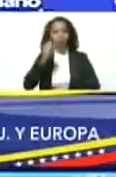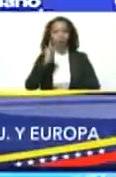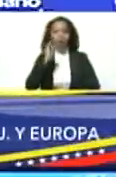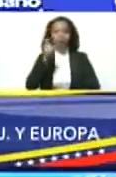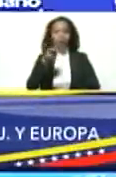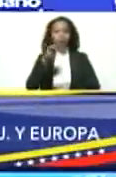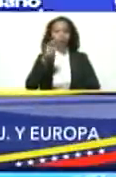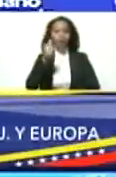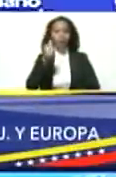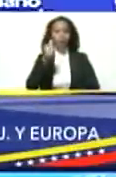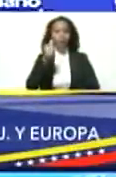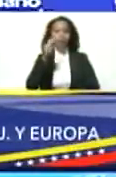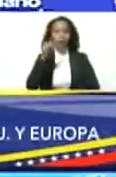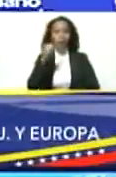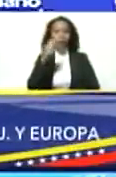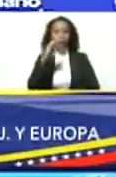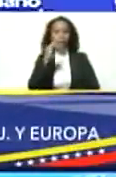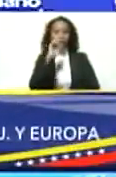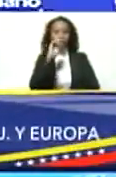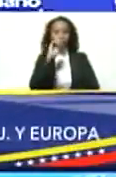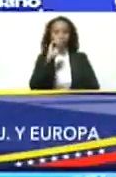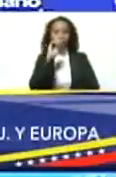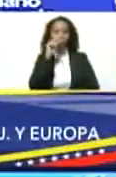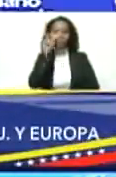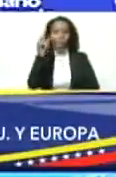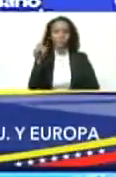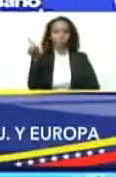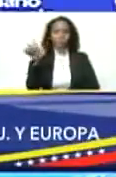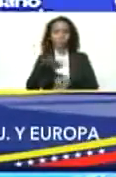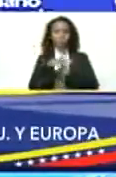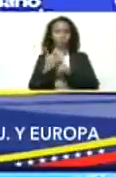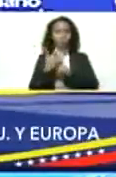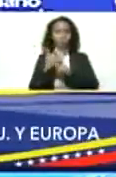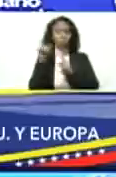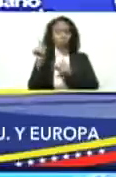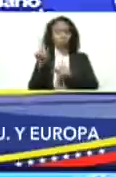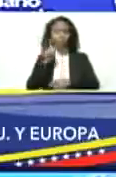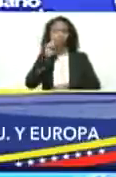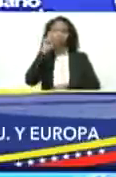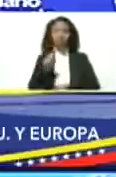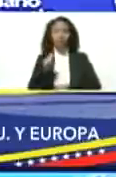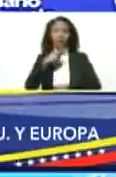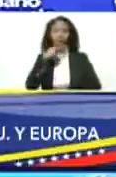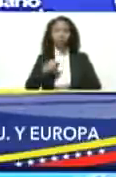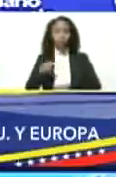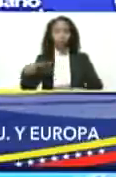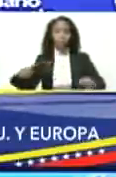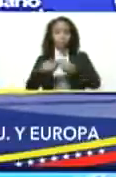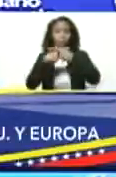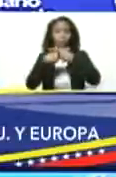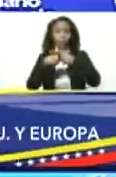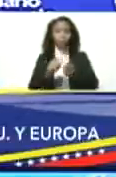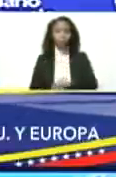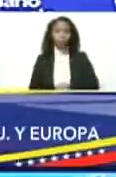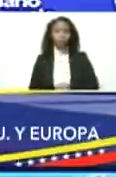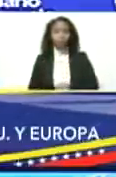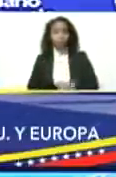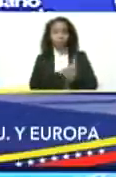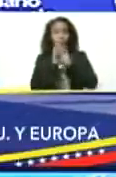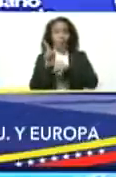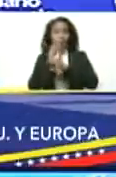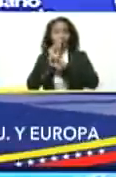con esta situación de Ucrania y de Rusia, con esta